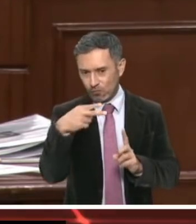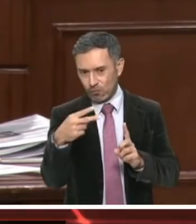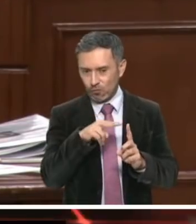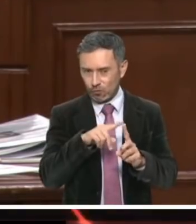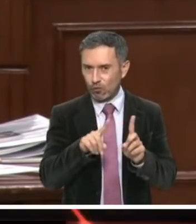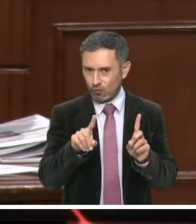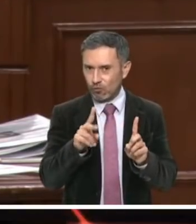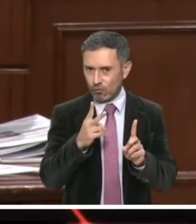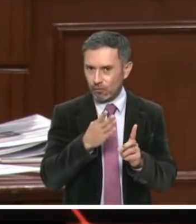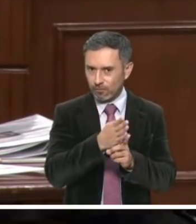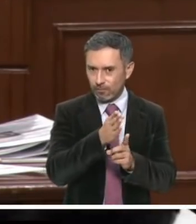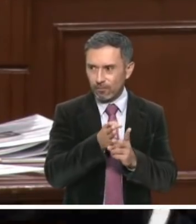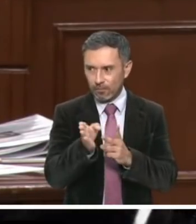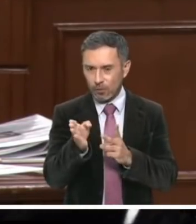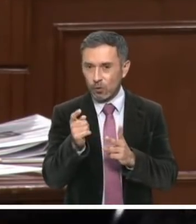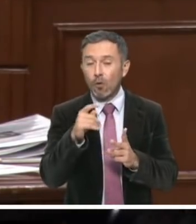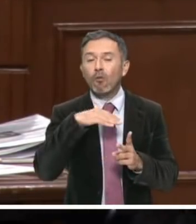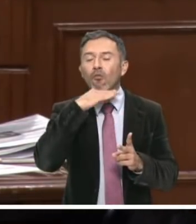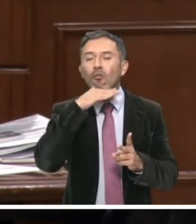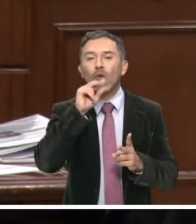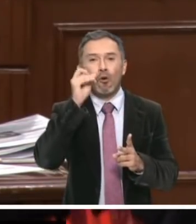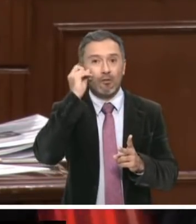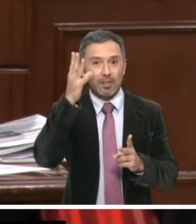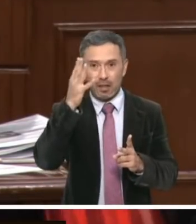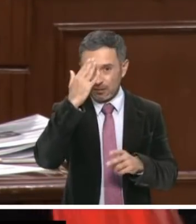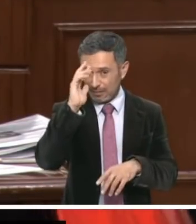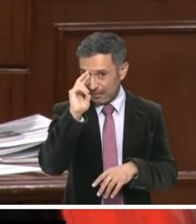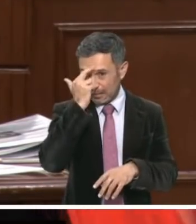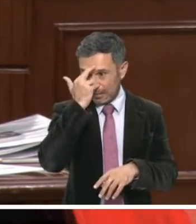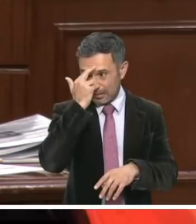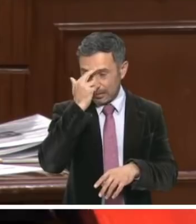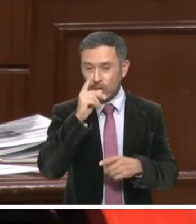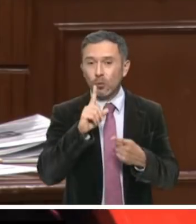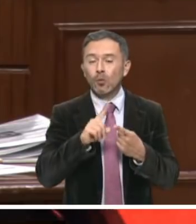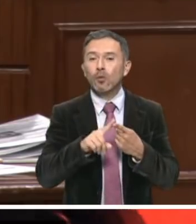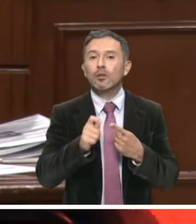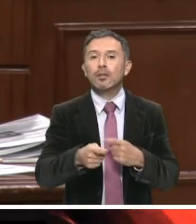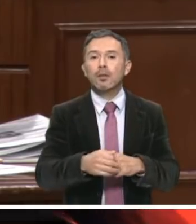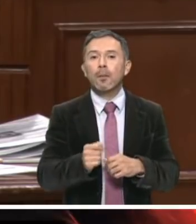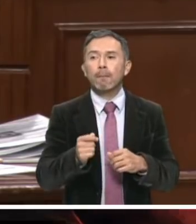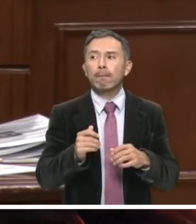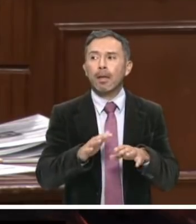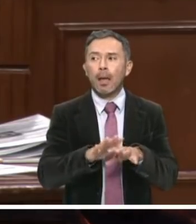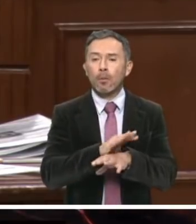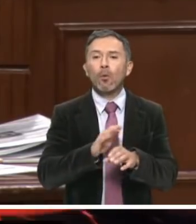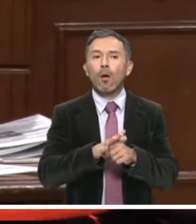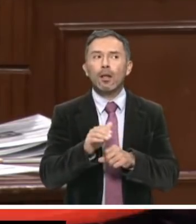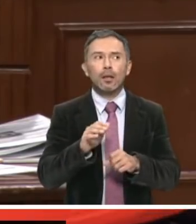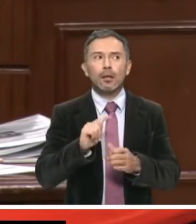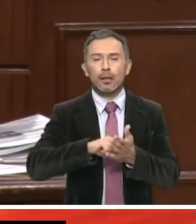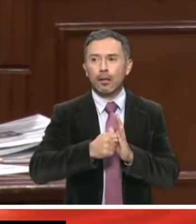que no debemos perder de vista. Una de ellas, sin duda, es la que tiene que ver con la cuestión técnica,